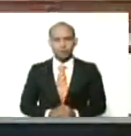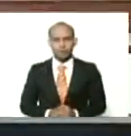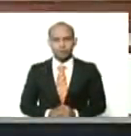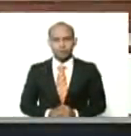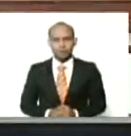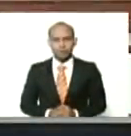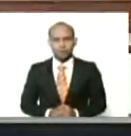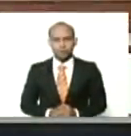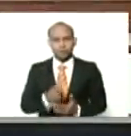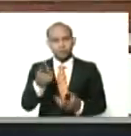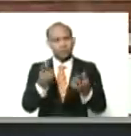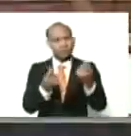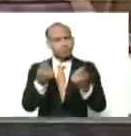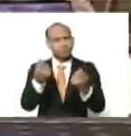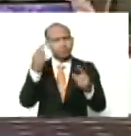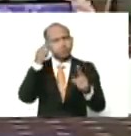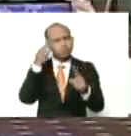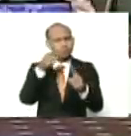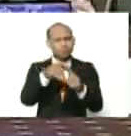son recursos,